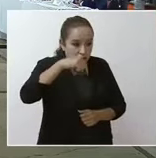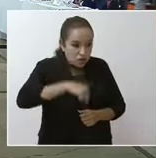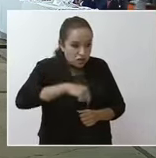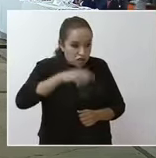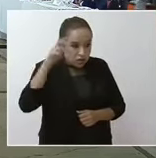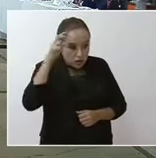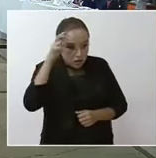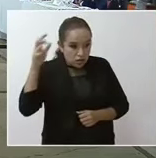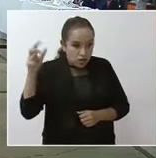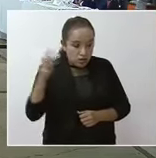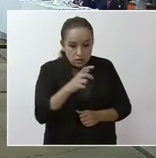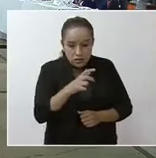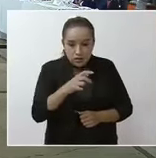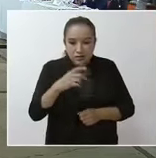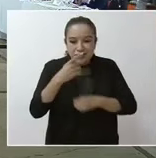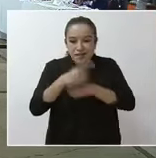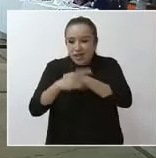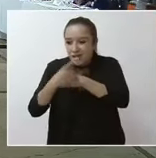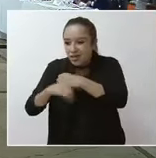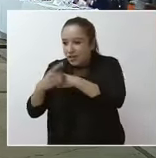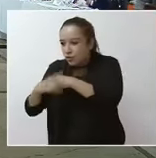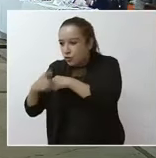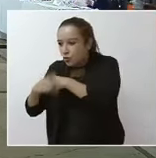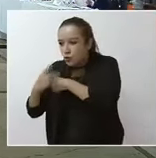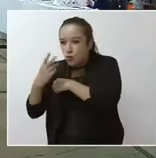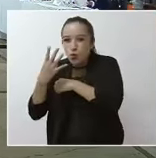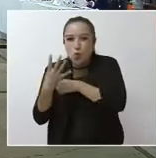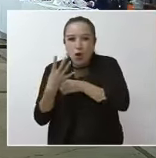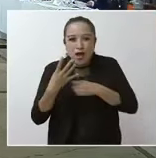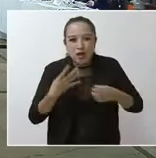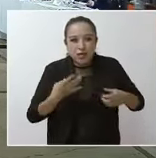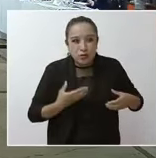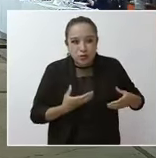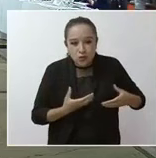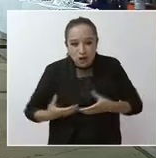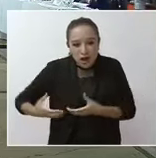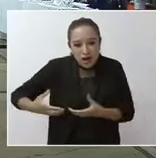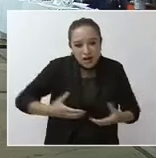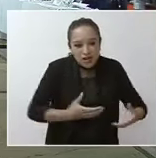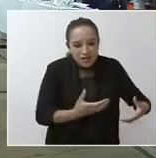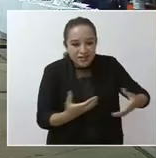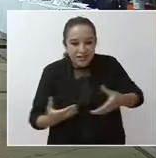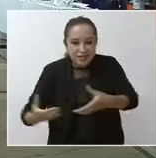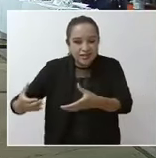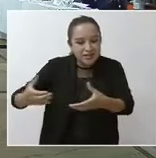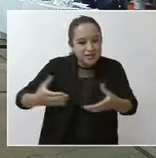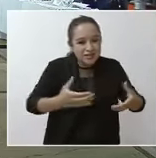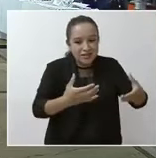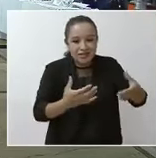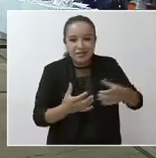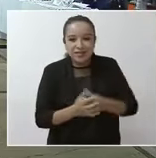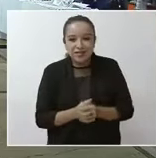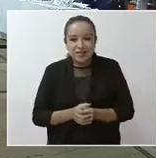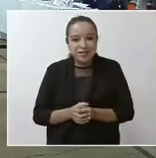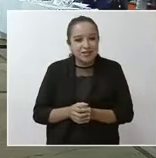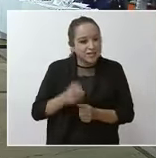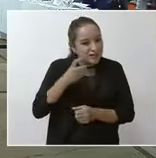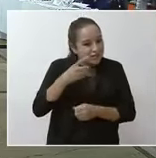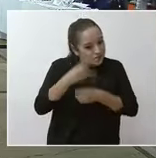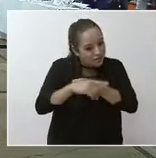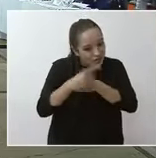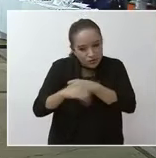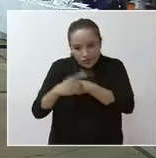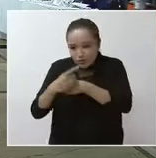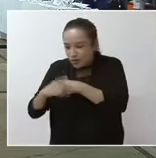tuvimos afectaciones en cuatro carreteras de la red federal. No obstante, los daños registrados en la